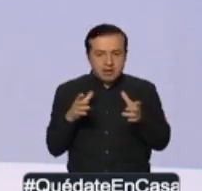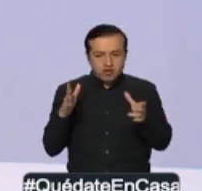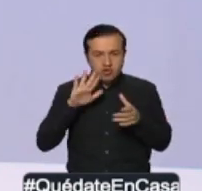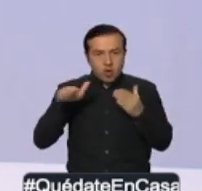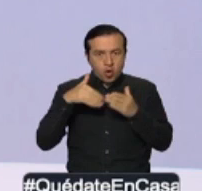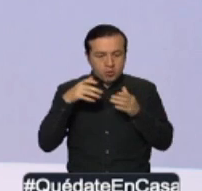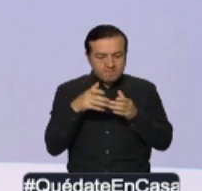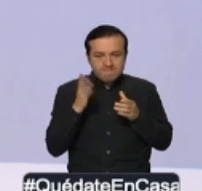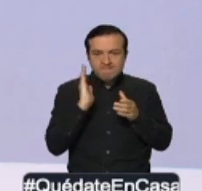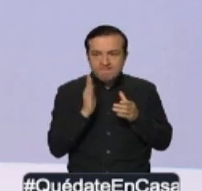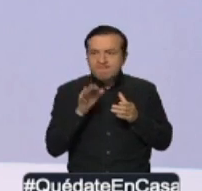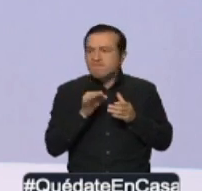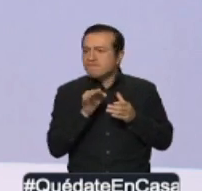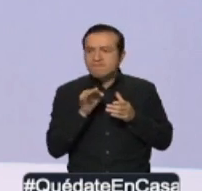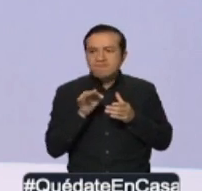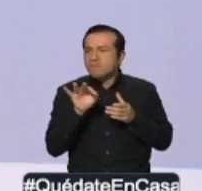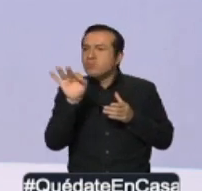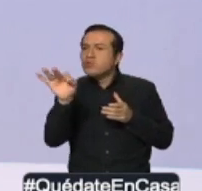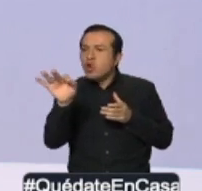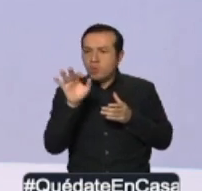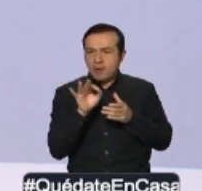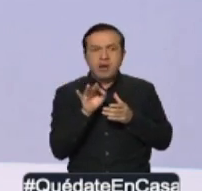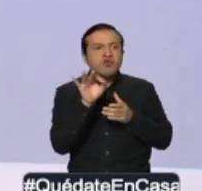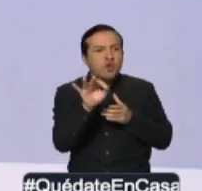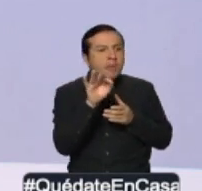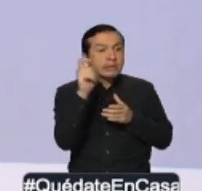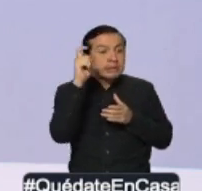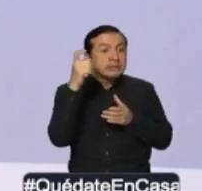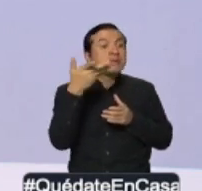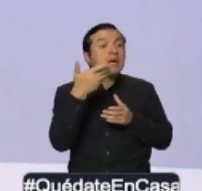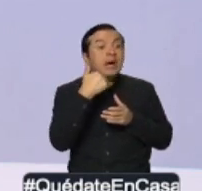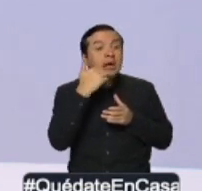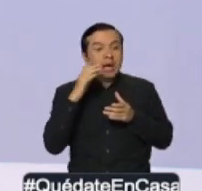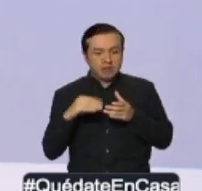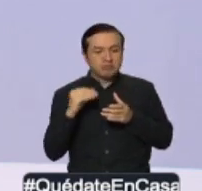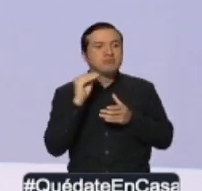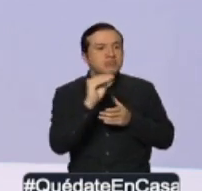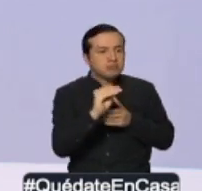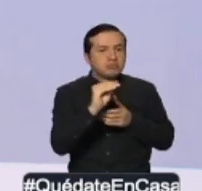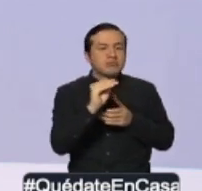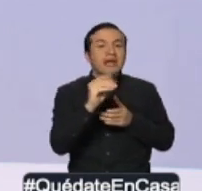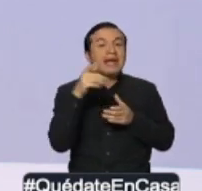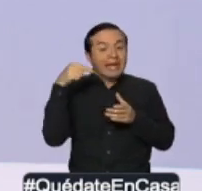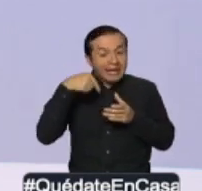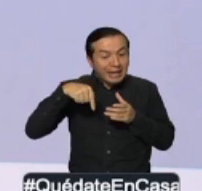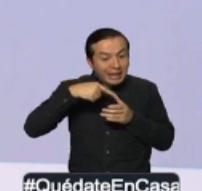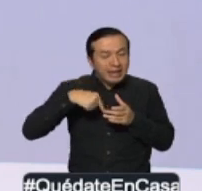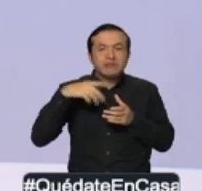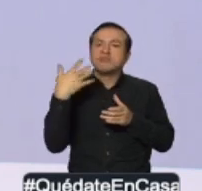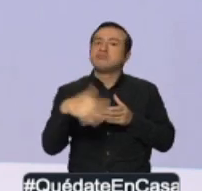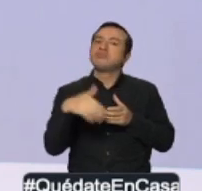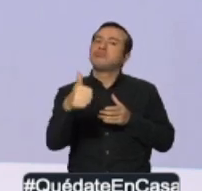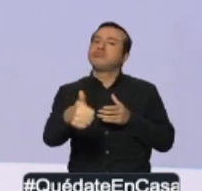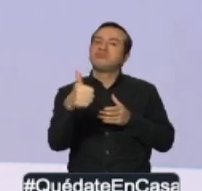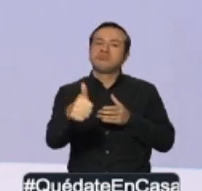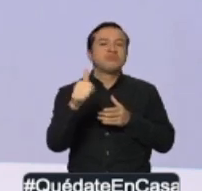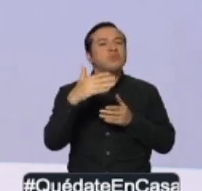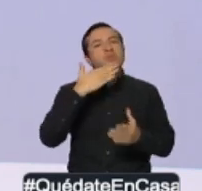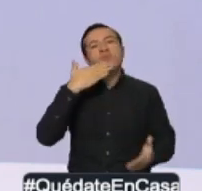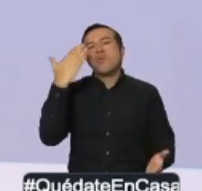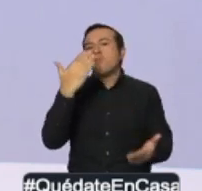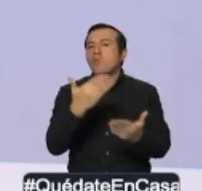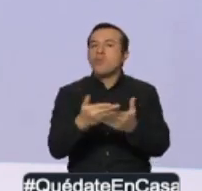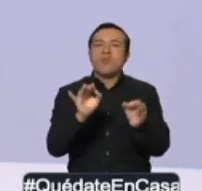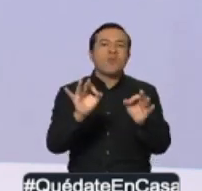se necesitan y redistribuir estos recursos. Esto es algo que debemos agradecer la apertura y